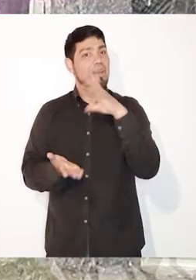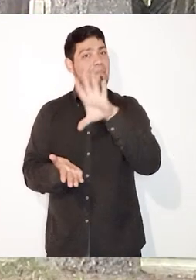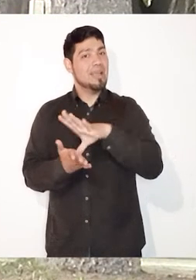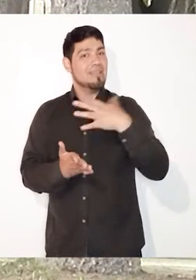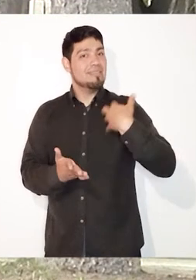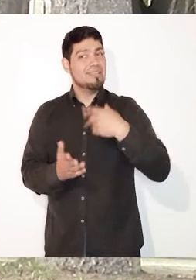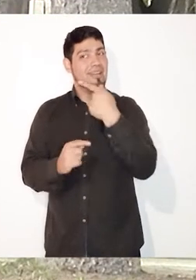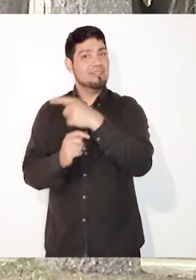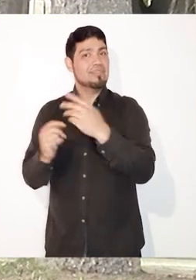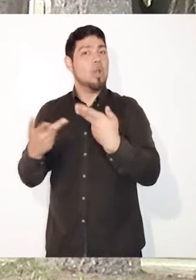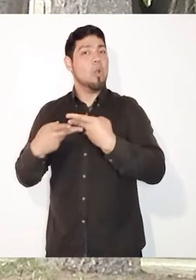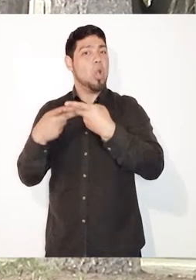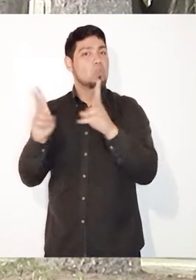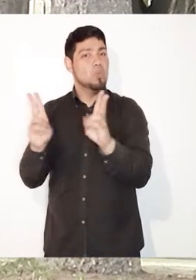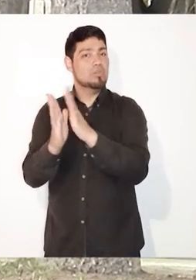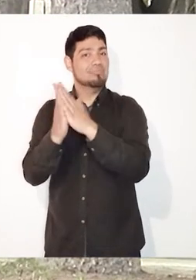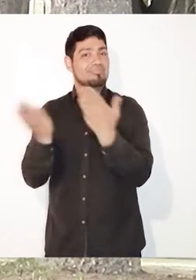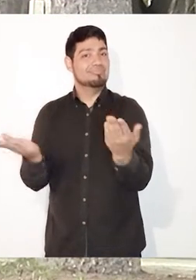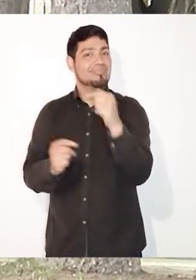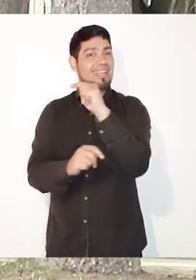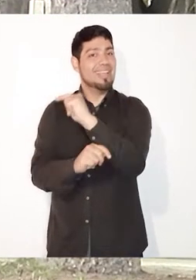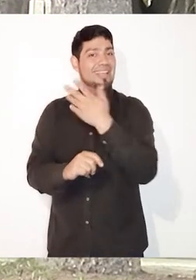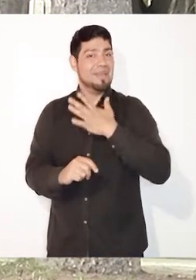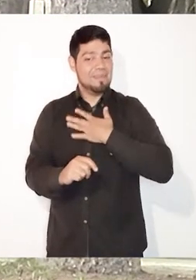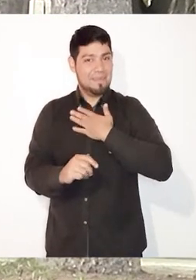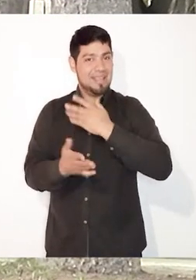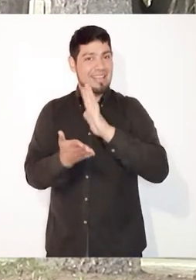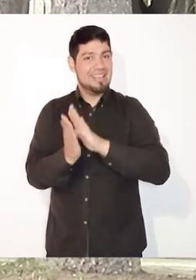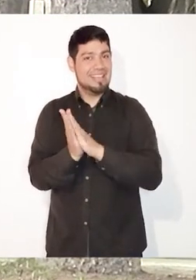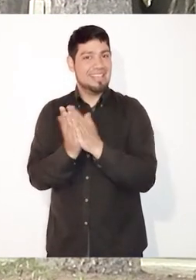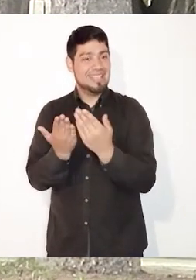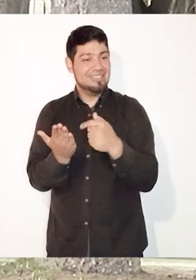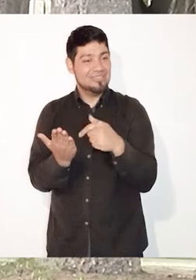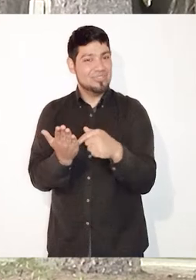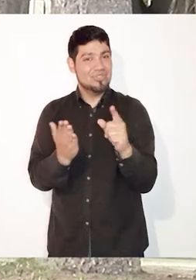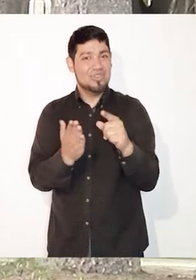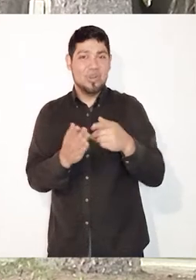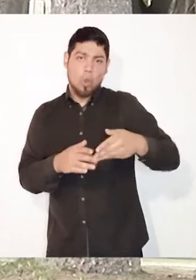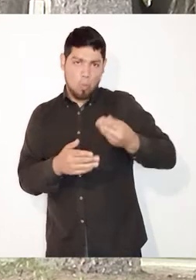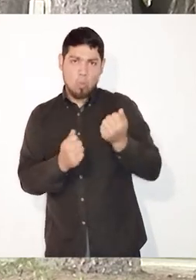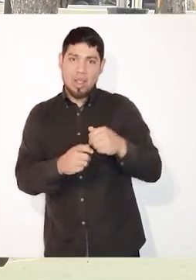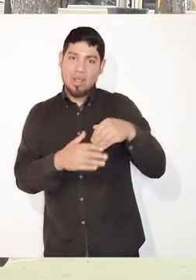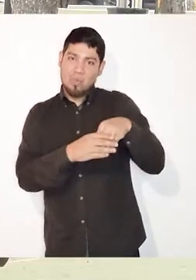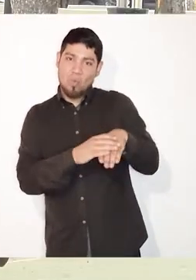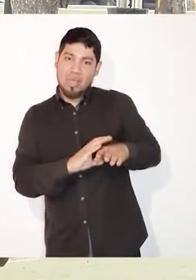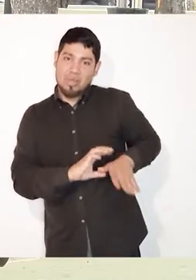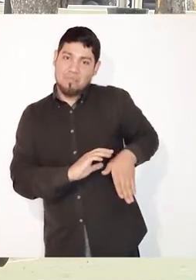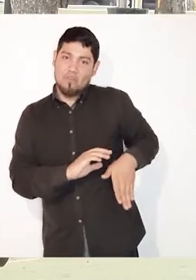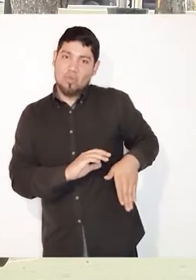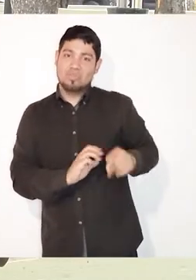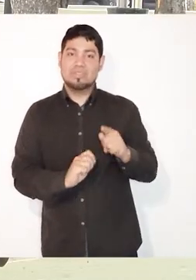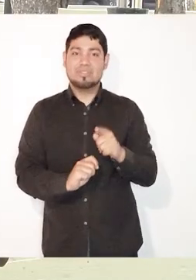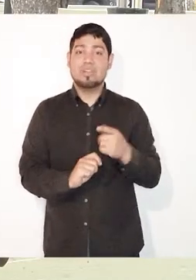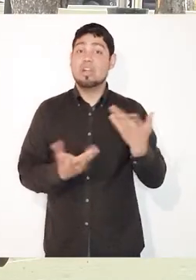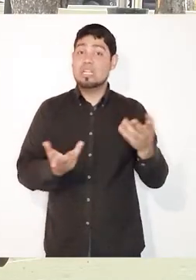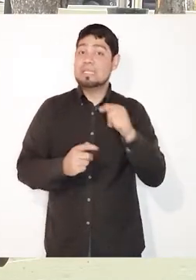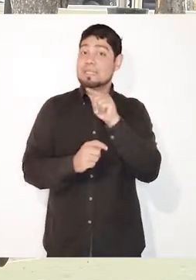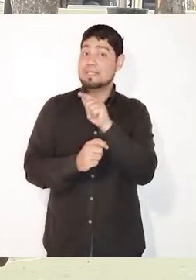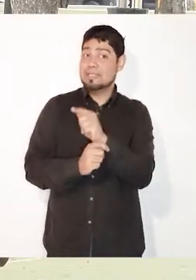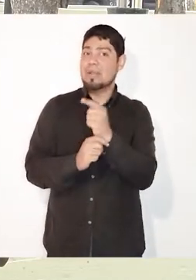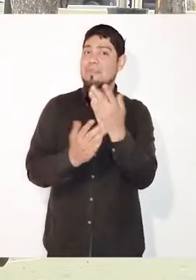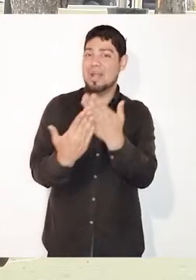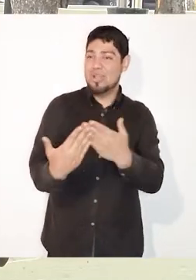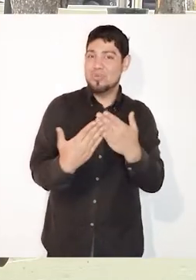la edición argentina, lo cual me llena de orgullo. Es una edición de bolsillo, una edición destinada a estudiantes y